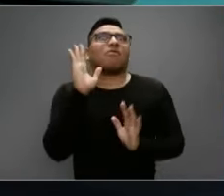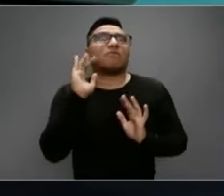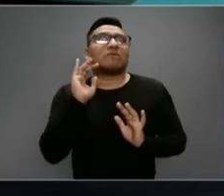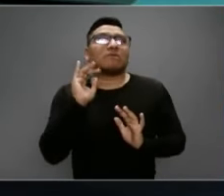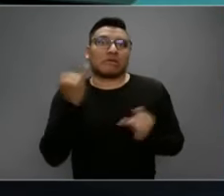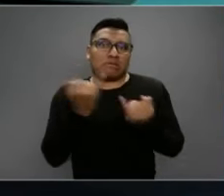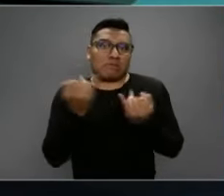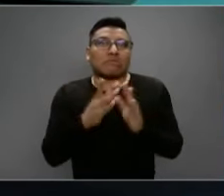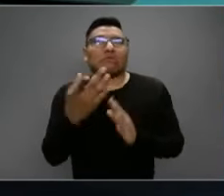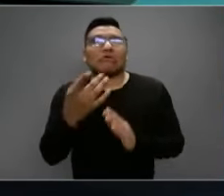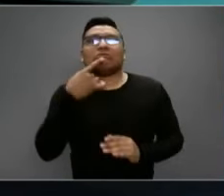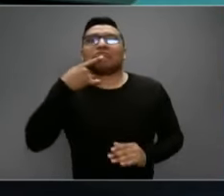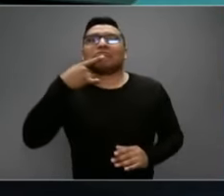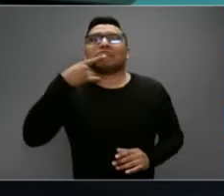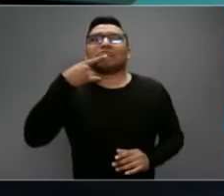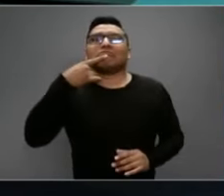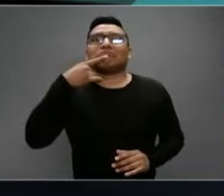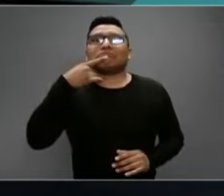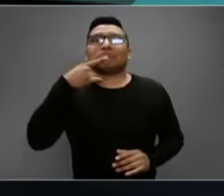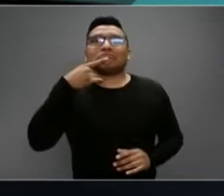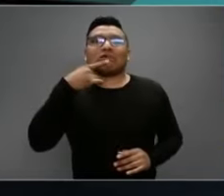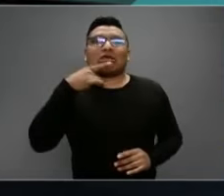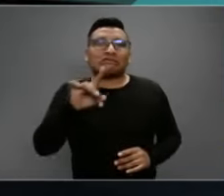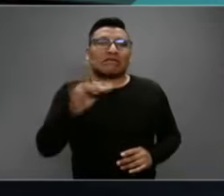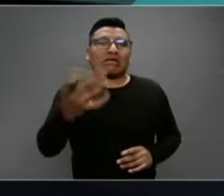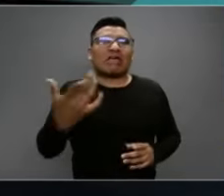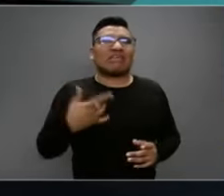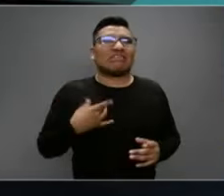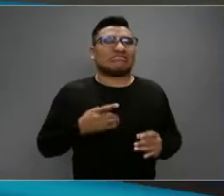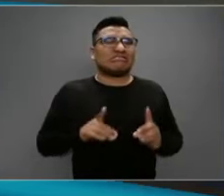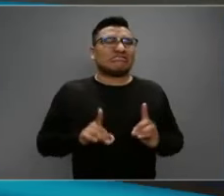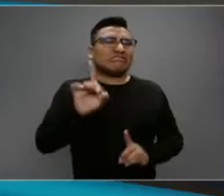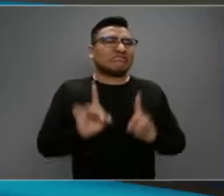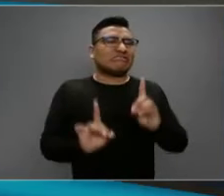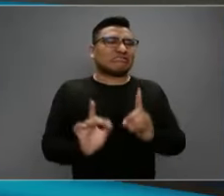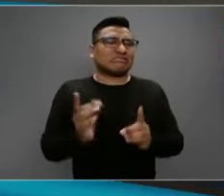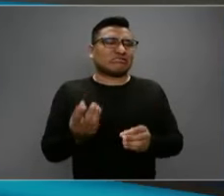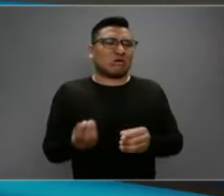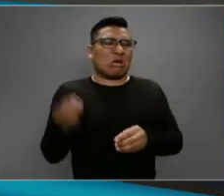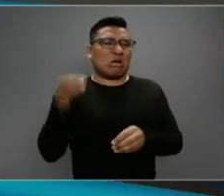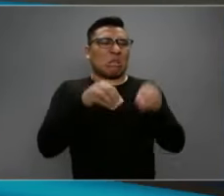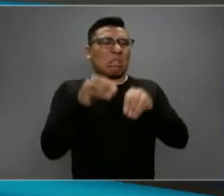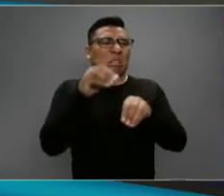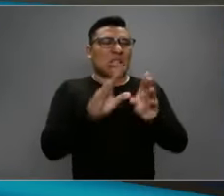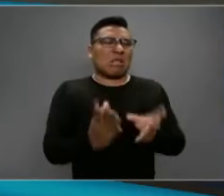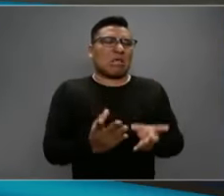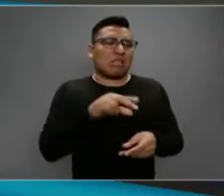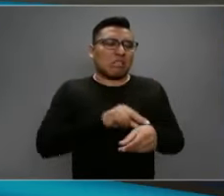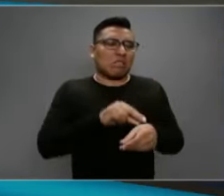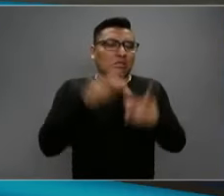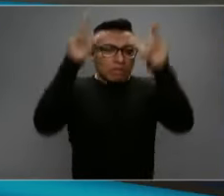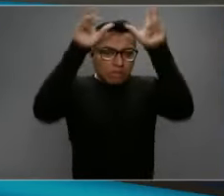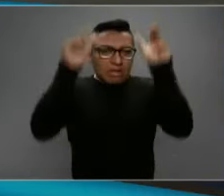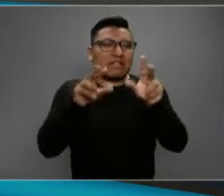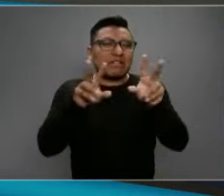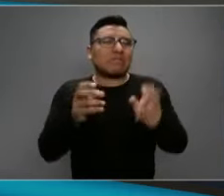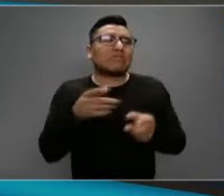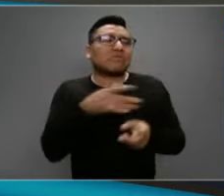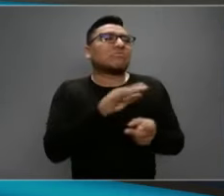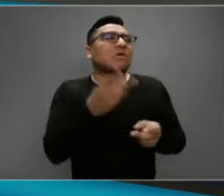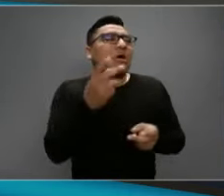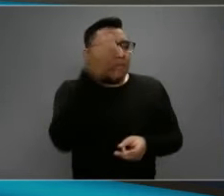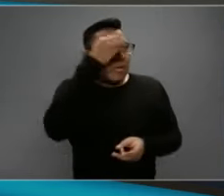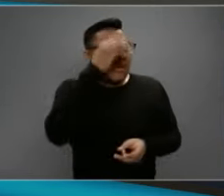alimentan esa suspicacia. ¿Qué nos podrías decir de enfermeras y doctores? Mire, el